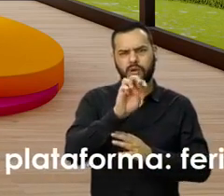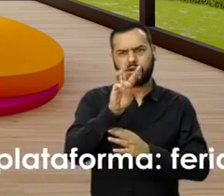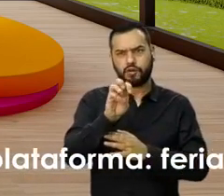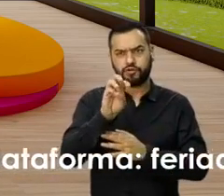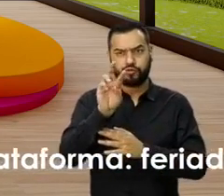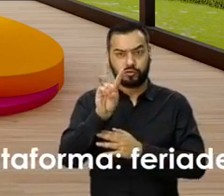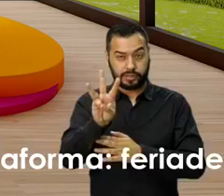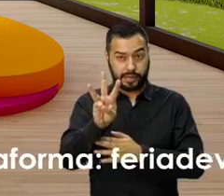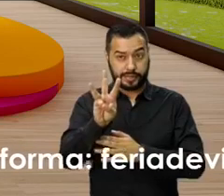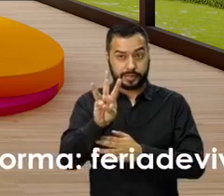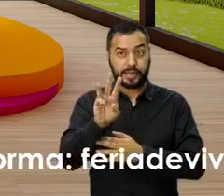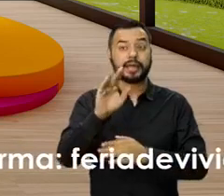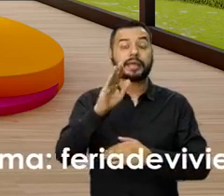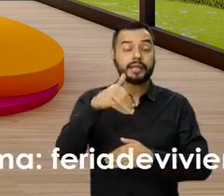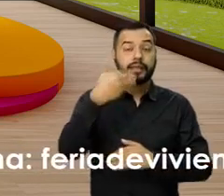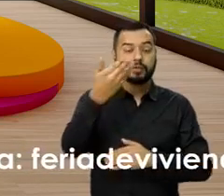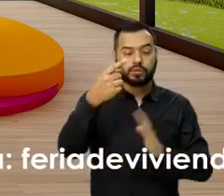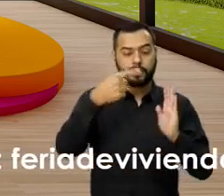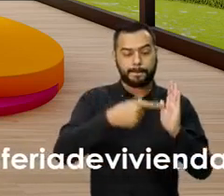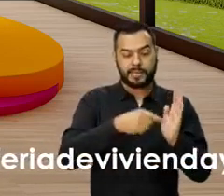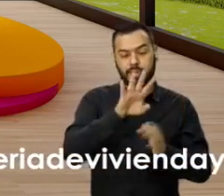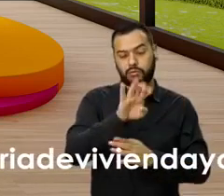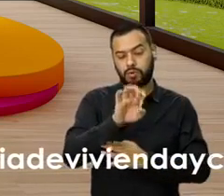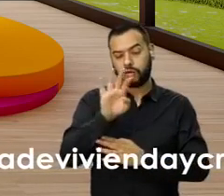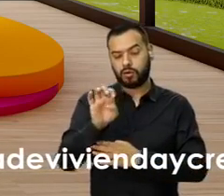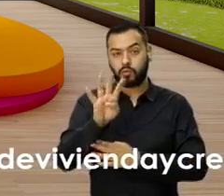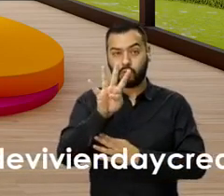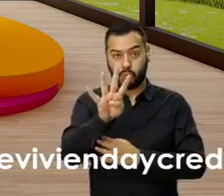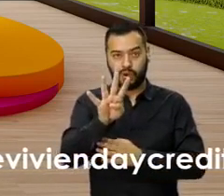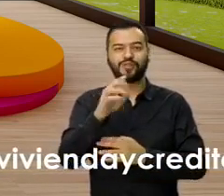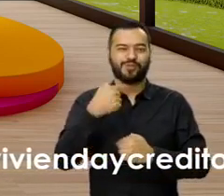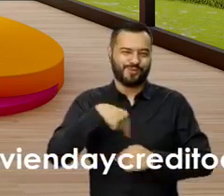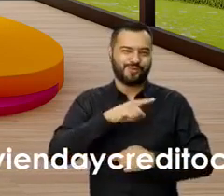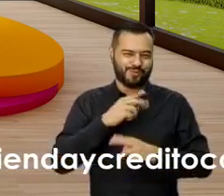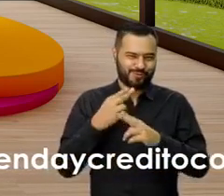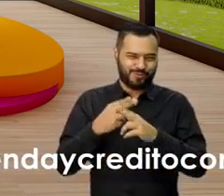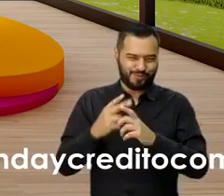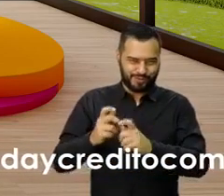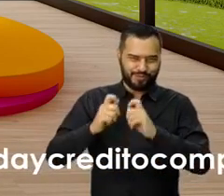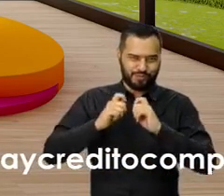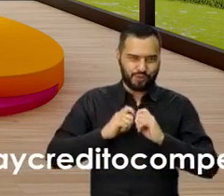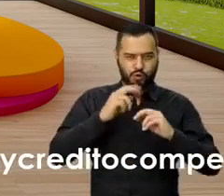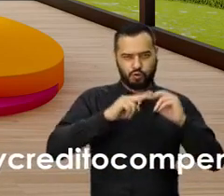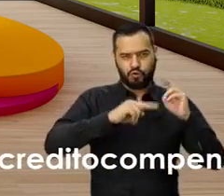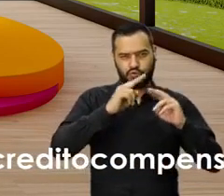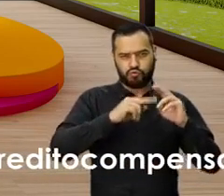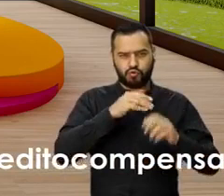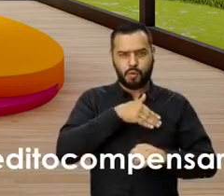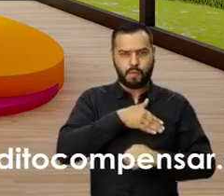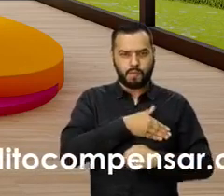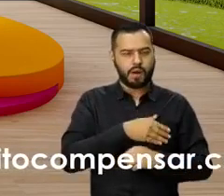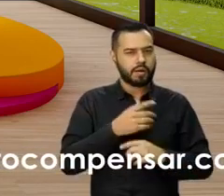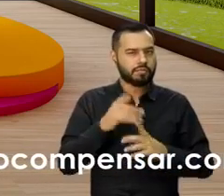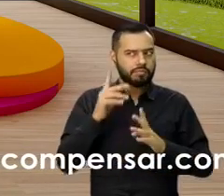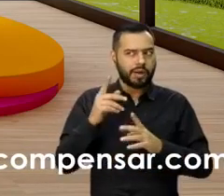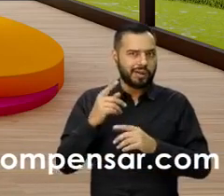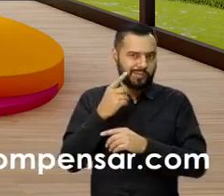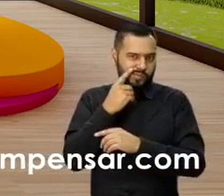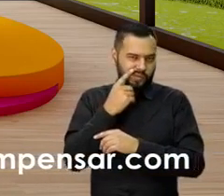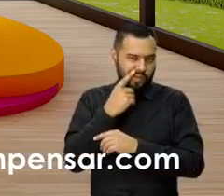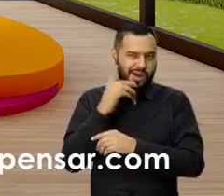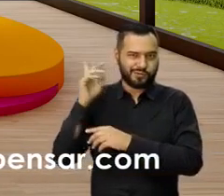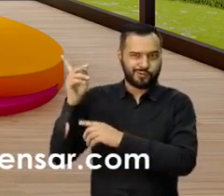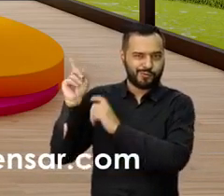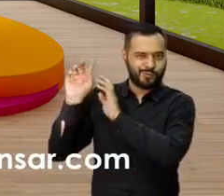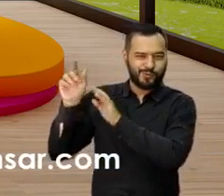y en 1994 adoptamos el nombre de Constructora Bolívar para reconocernos como nuestros papás que son